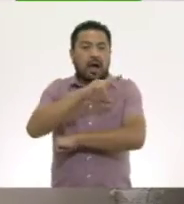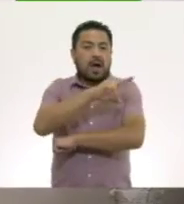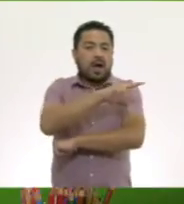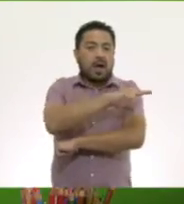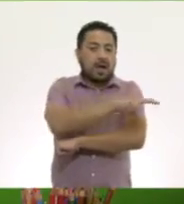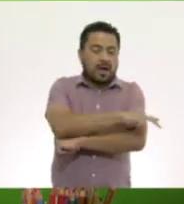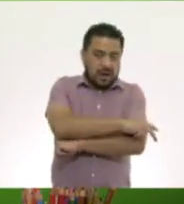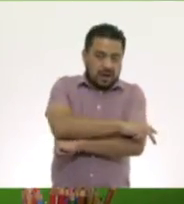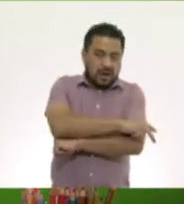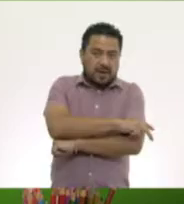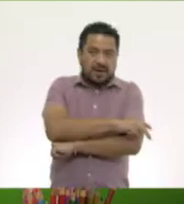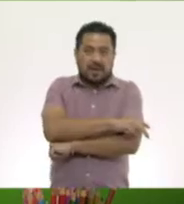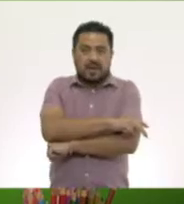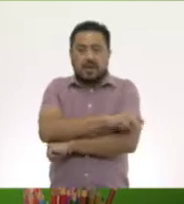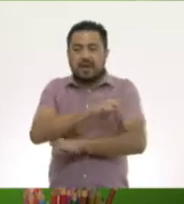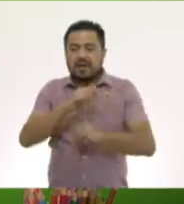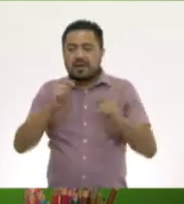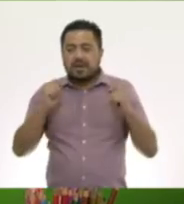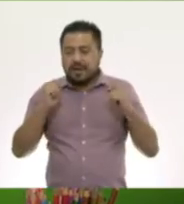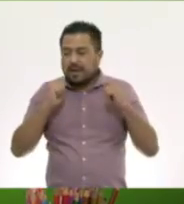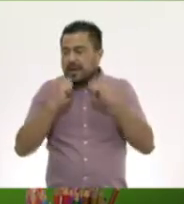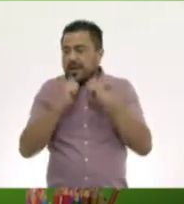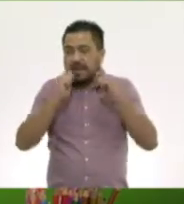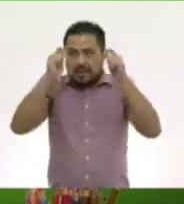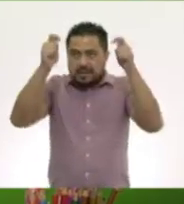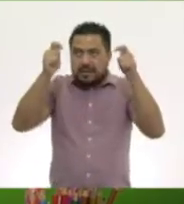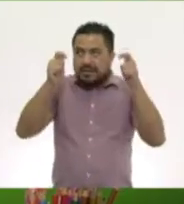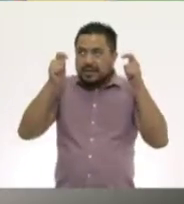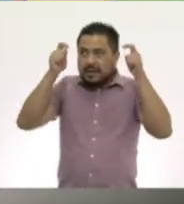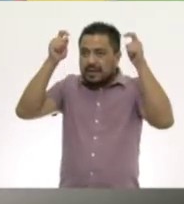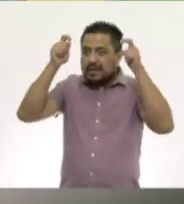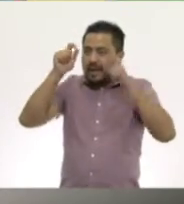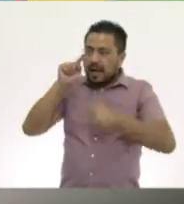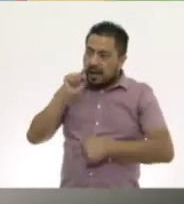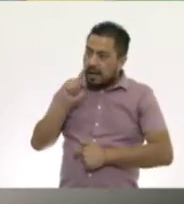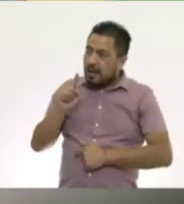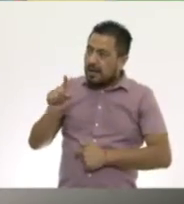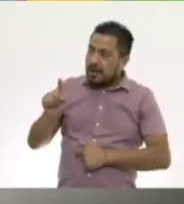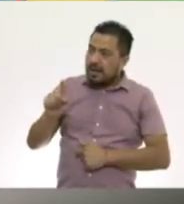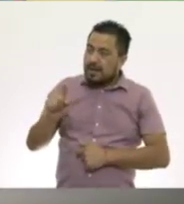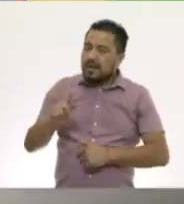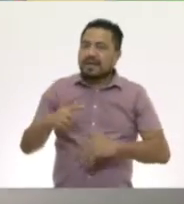¡Cucú, cucú, con capa y sombrero!